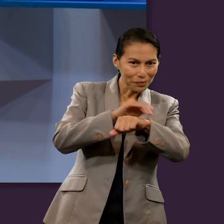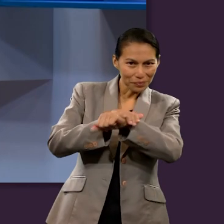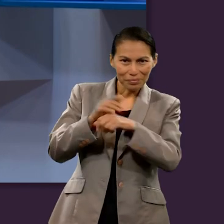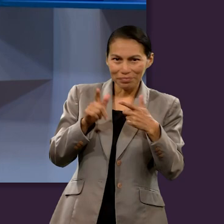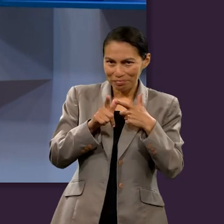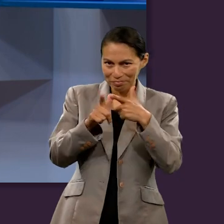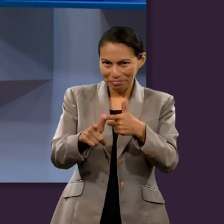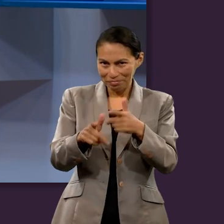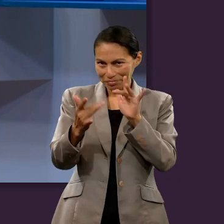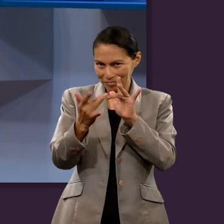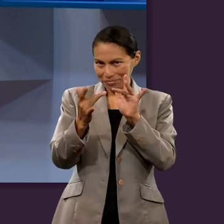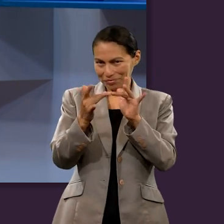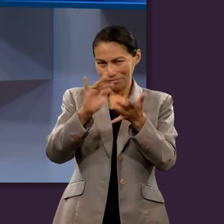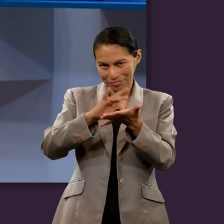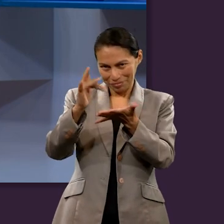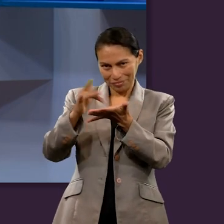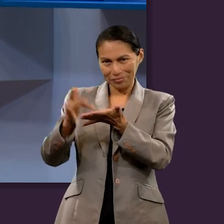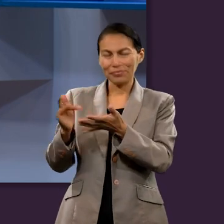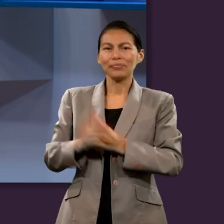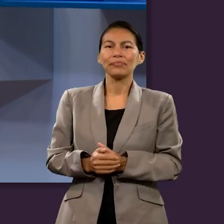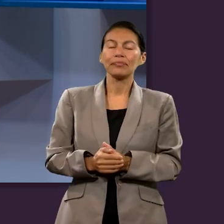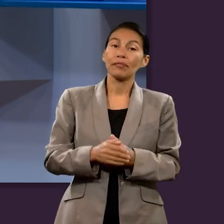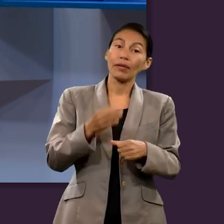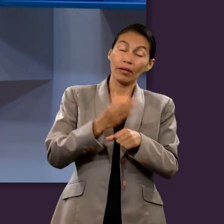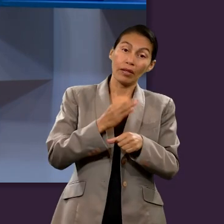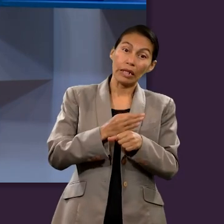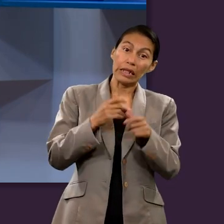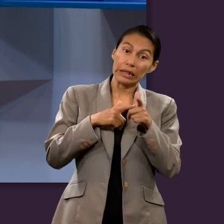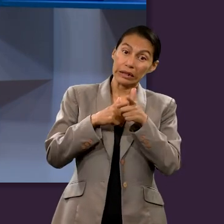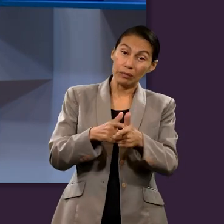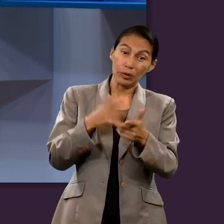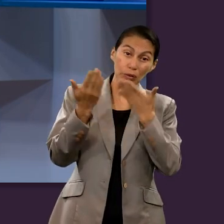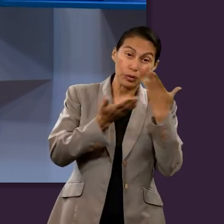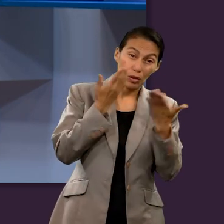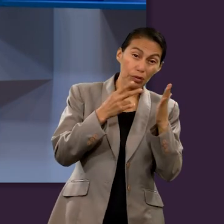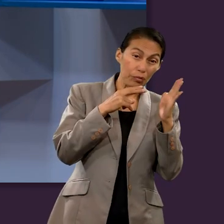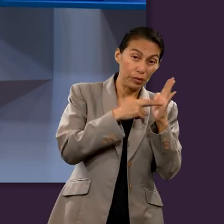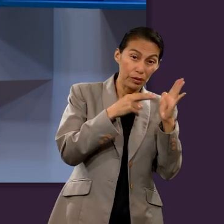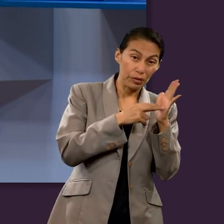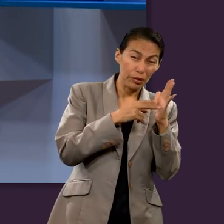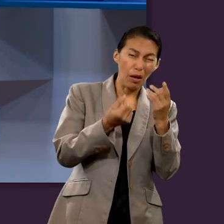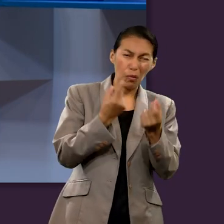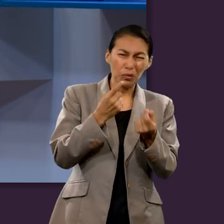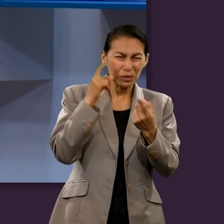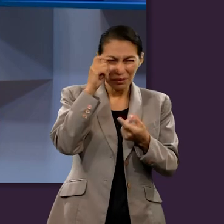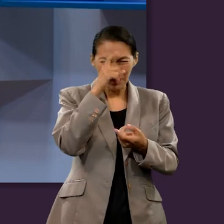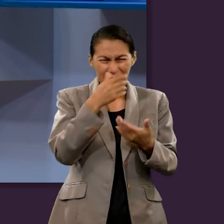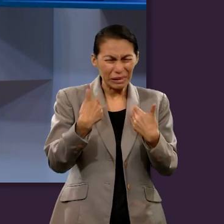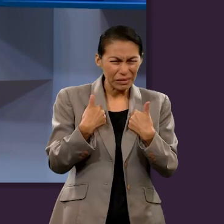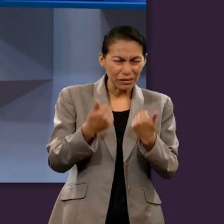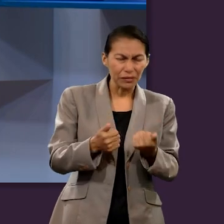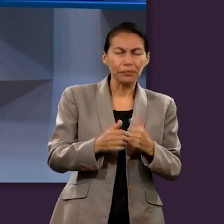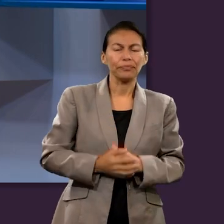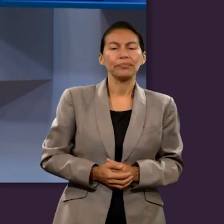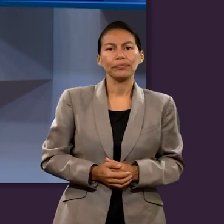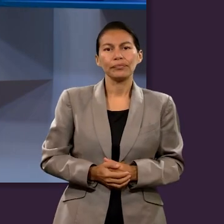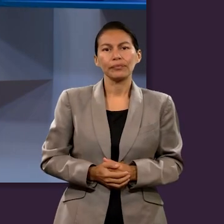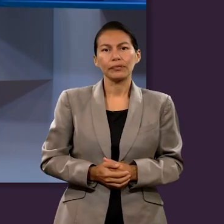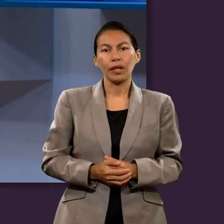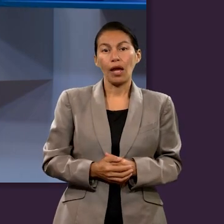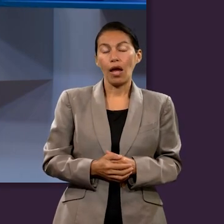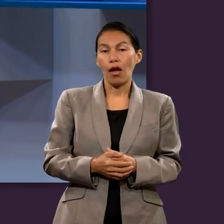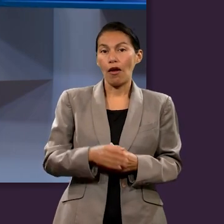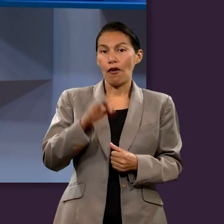Gracias, amigos, por seguir con nosotros. Continuamos desarrollando algunos pasajes contradictorios. Vamos a